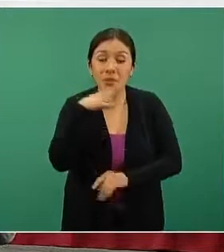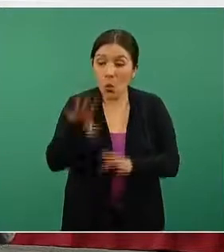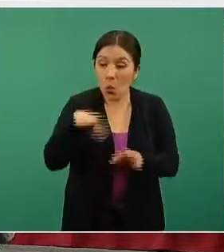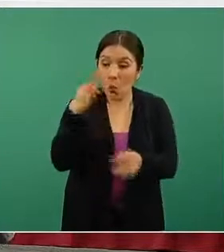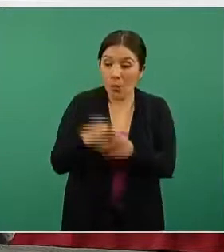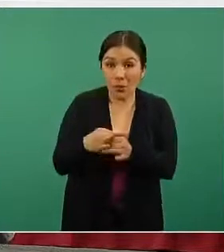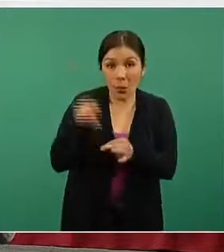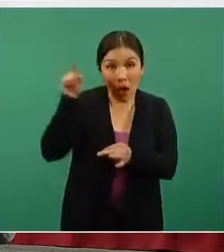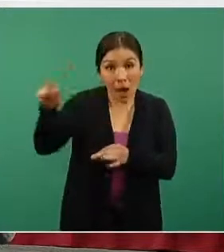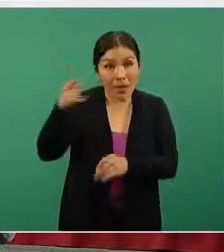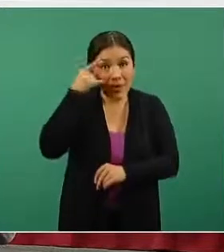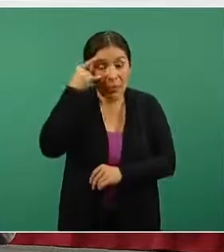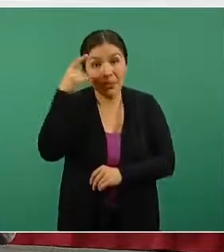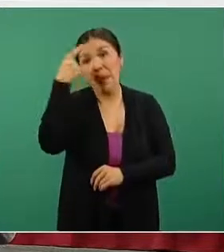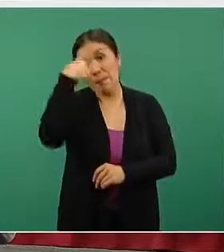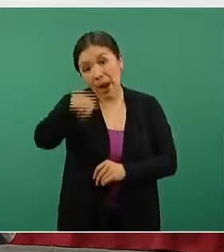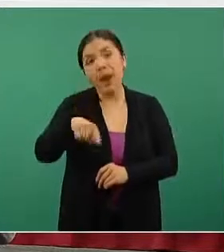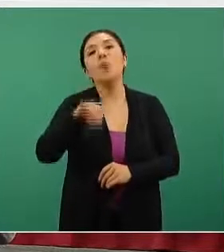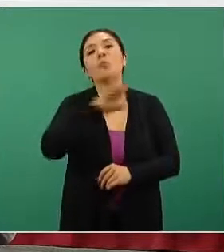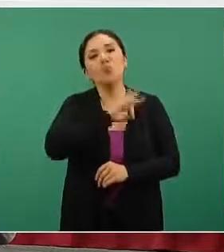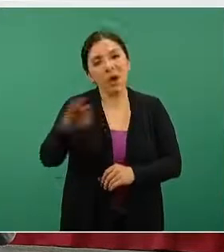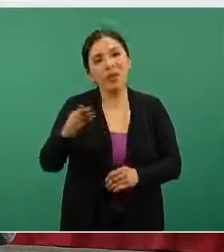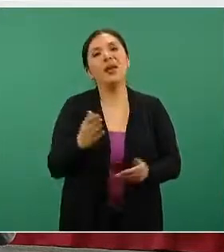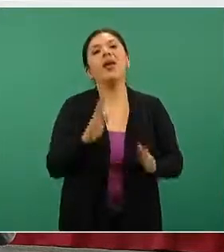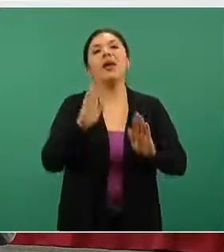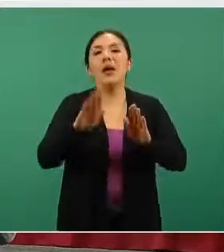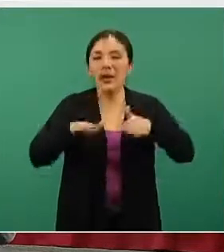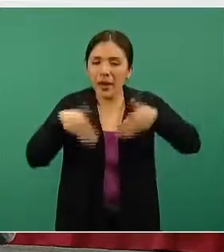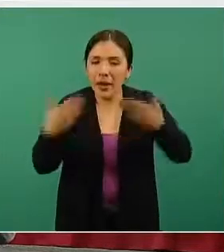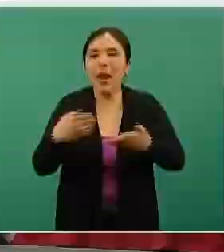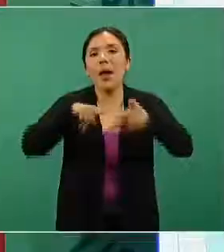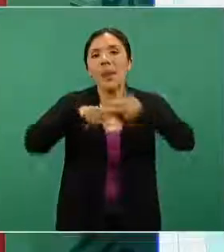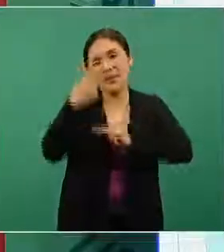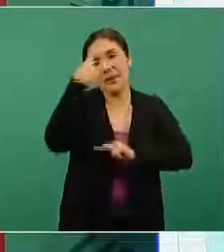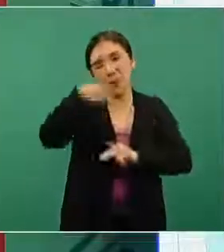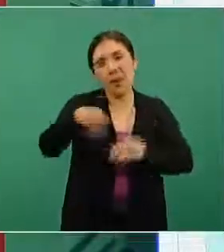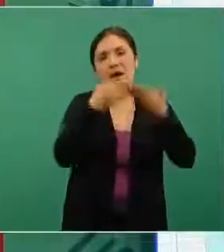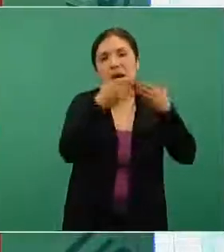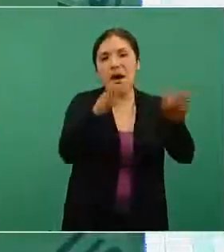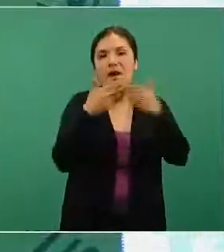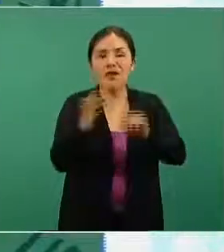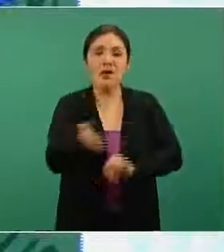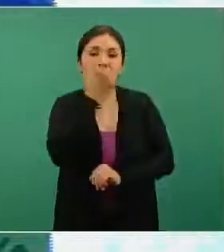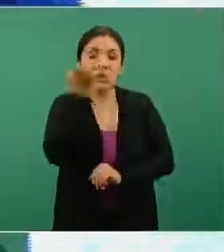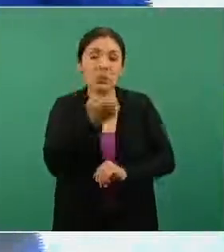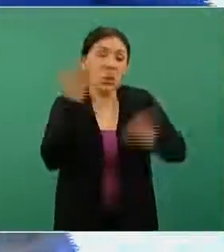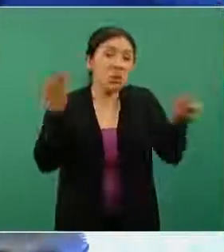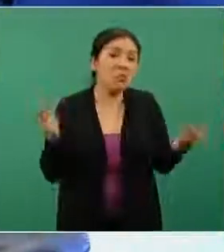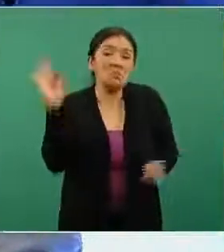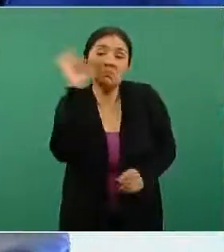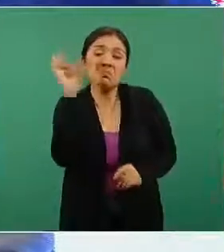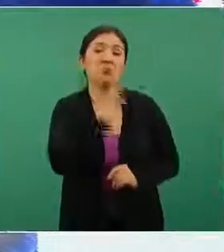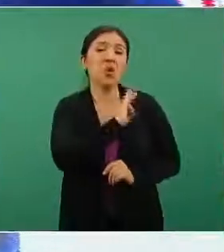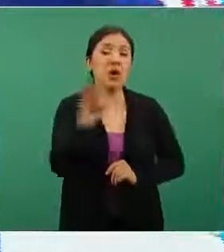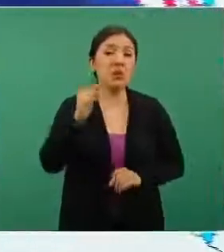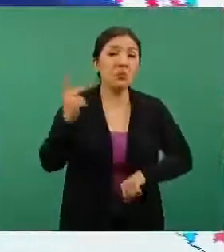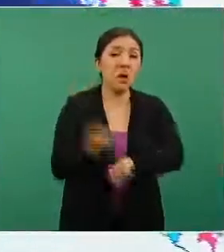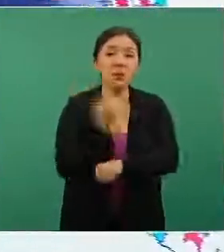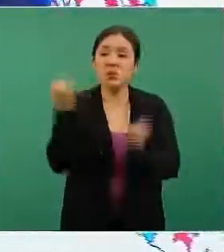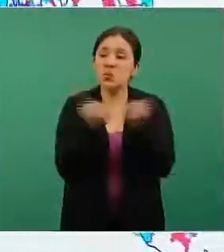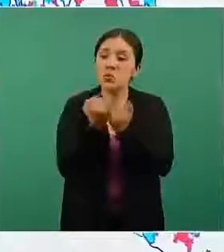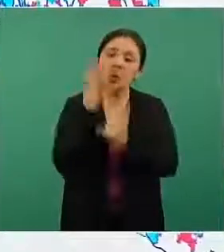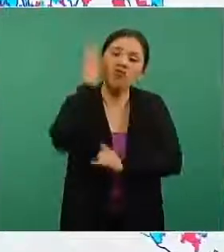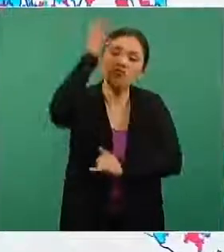cobertura para arribar a este proceso de apertura escolar. En su momento puede ser que este fenómeno también ocurra para